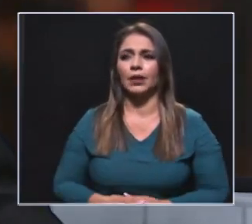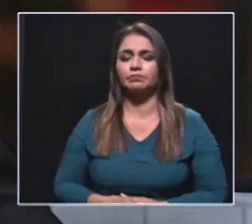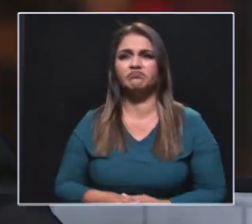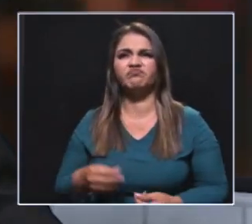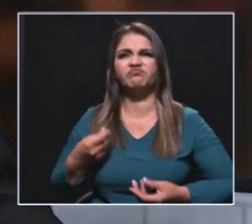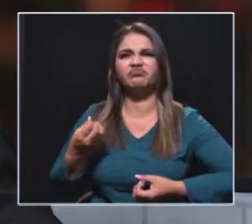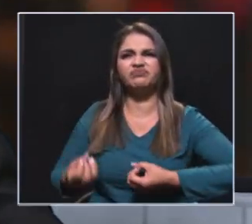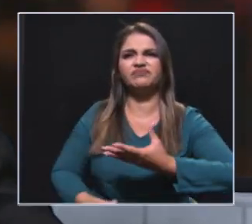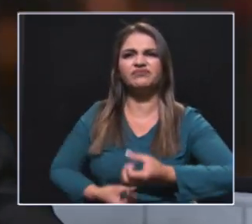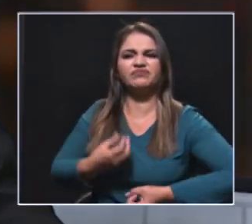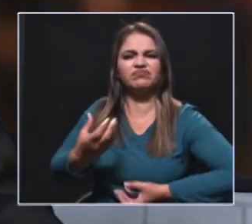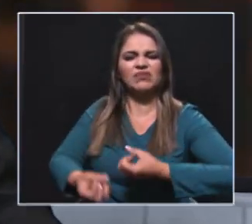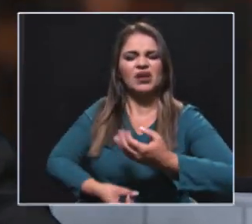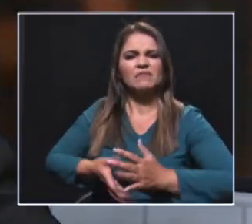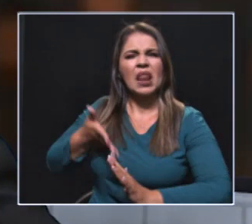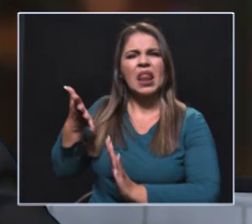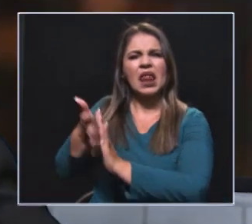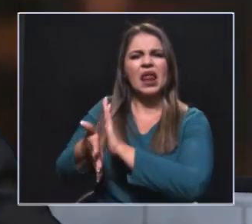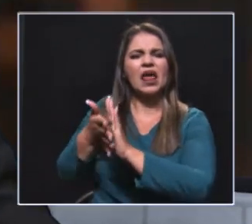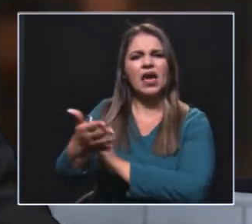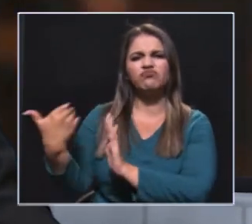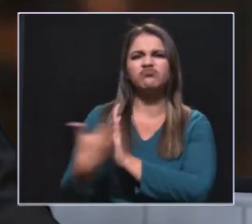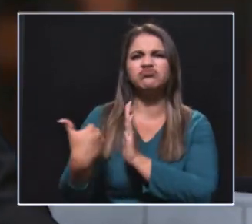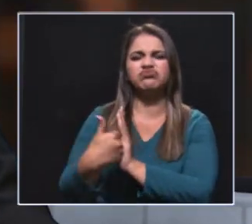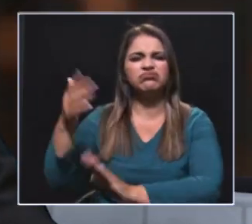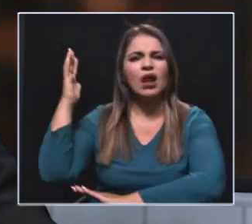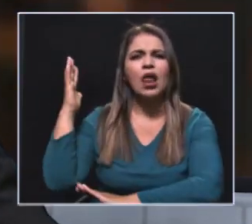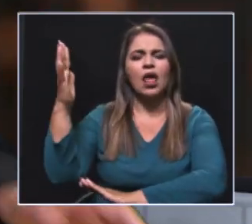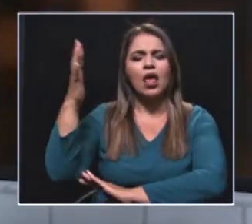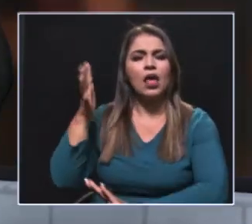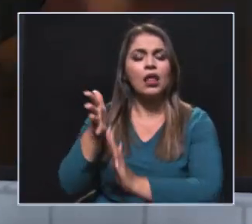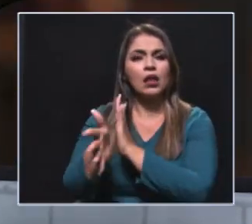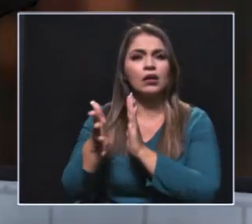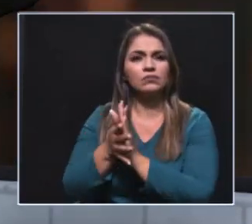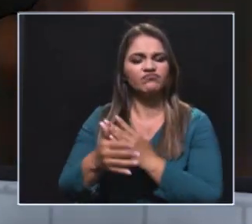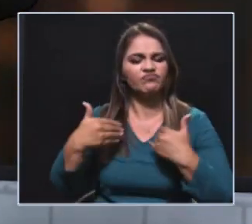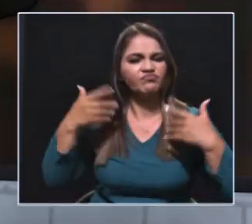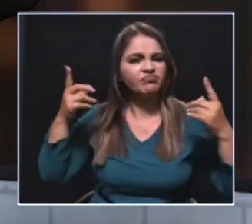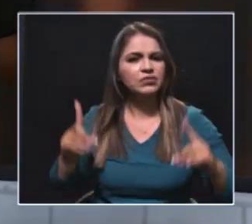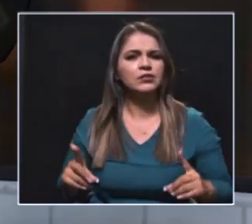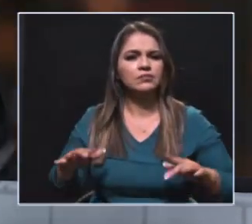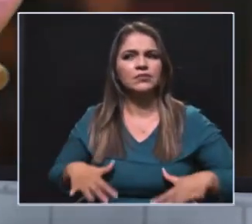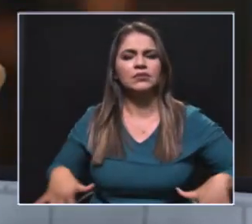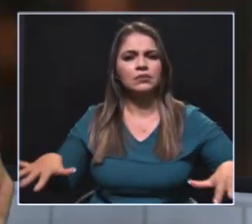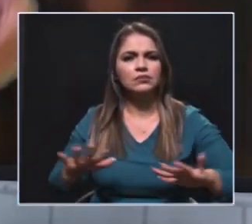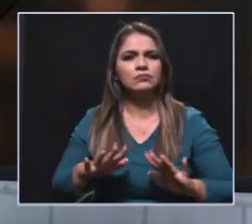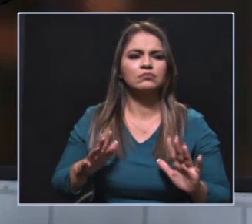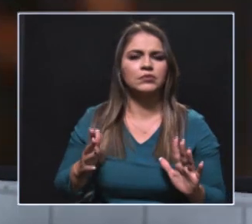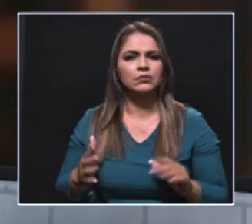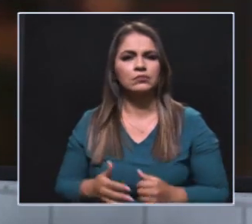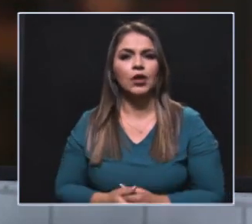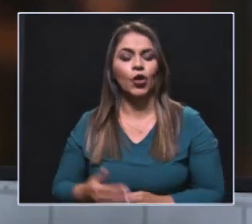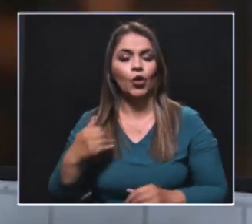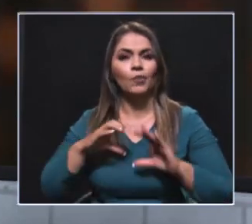porque qué expresión, qué manera de argumentar, qué manera de su expresión verbal y no verbal